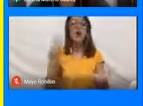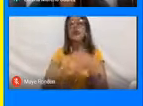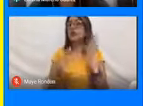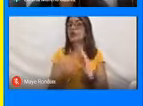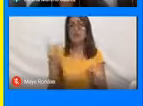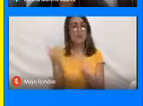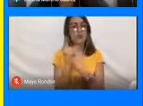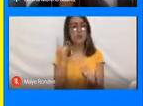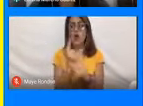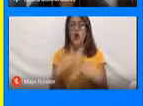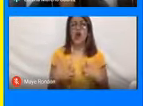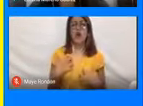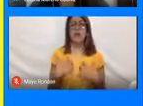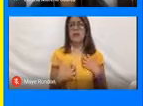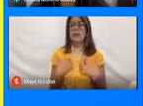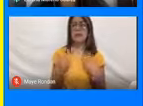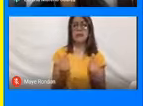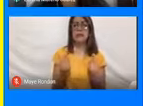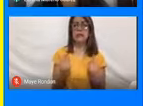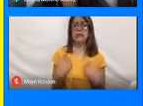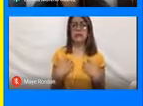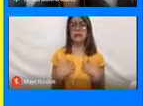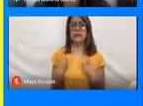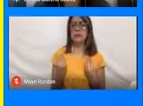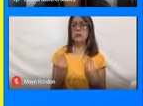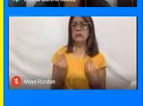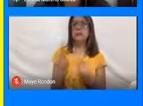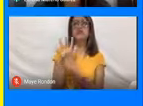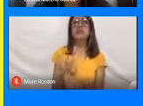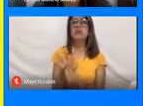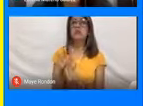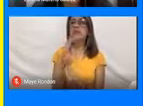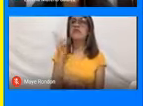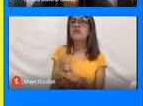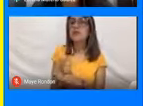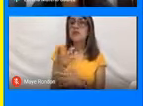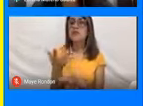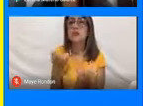utiliza el miedo como para coercionar a las personas.